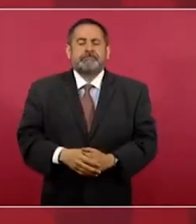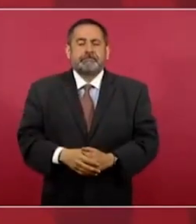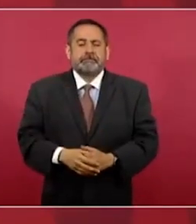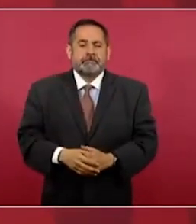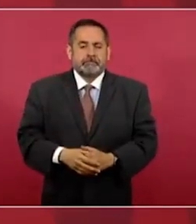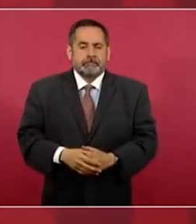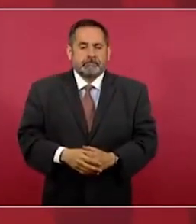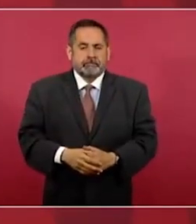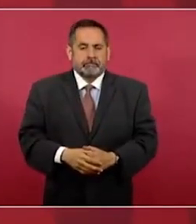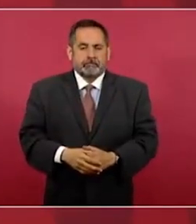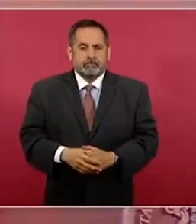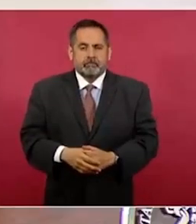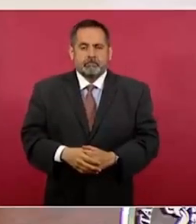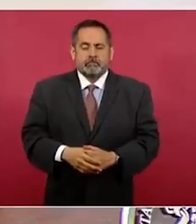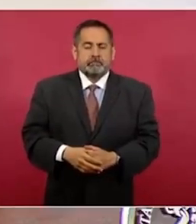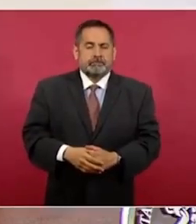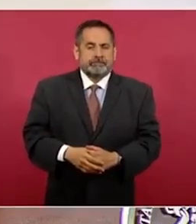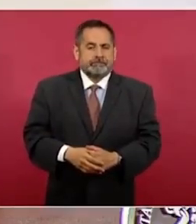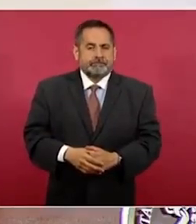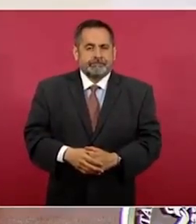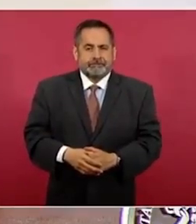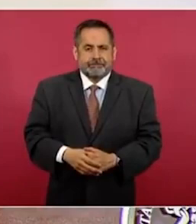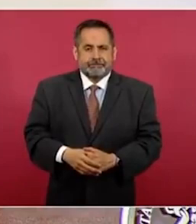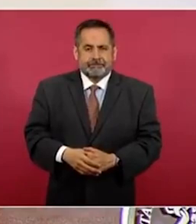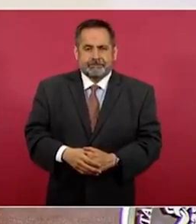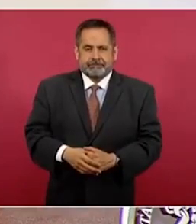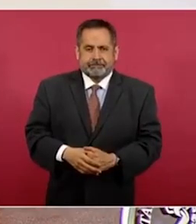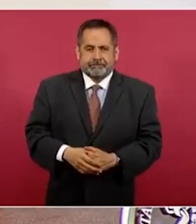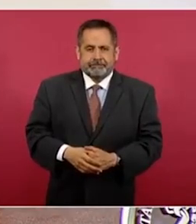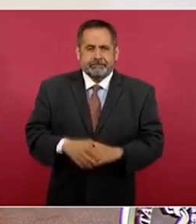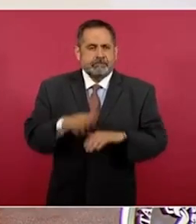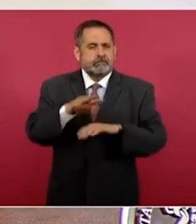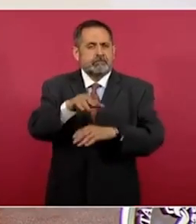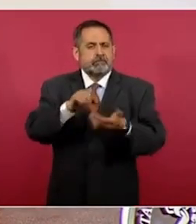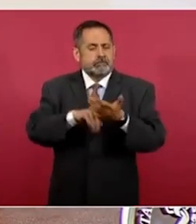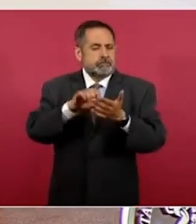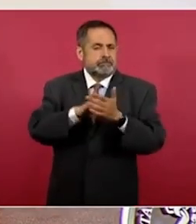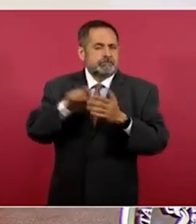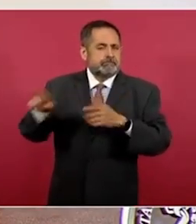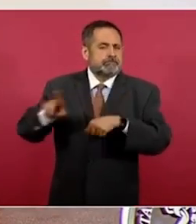El caso de Venezuela.